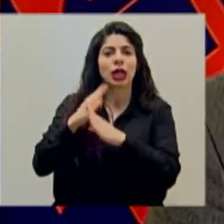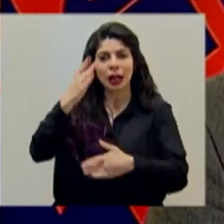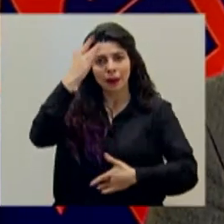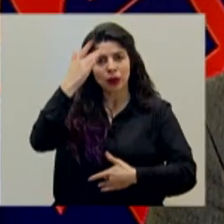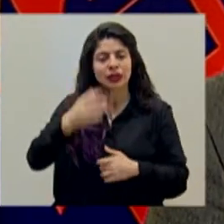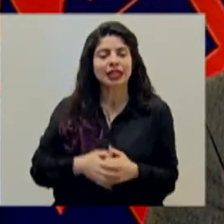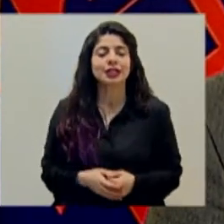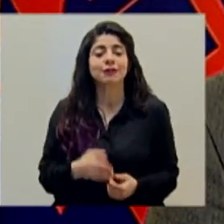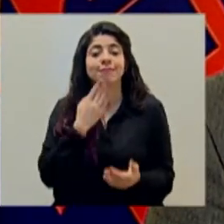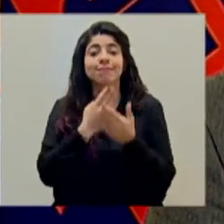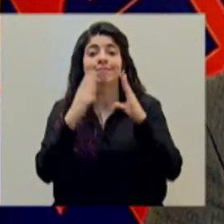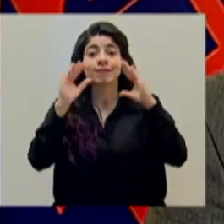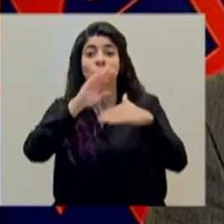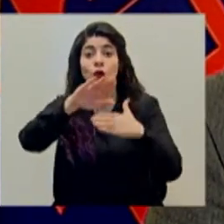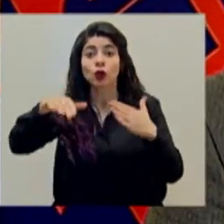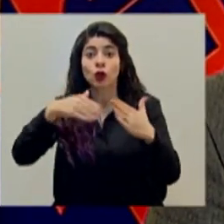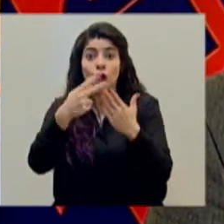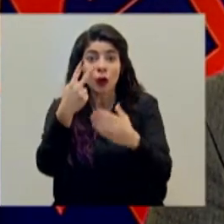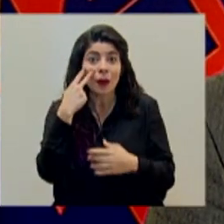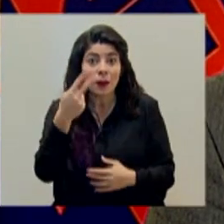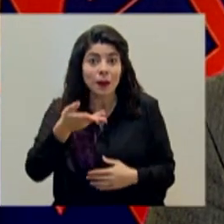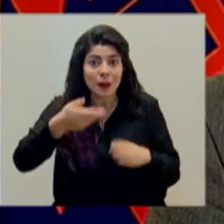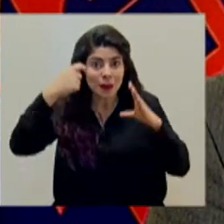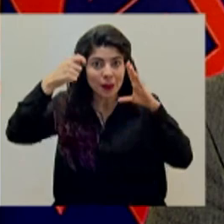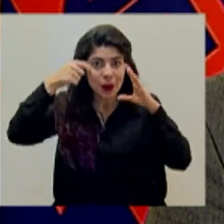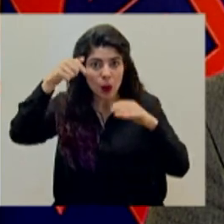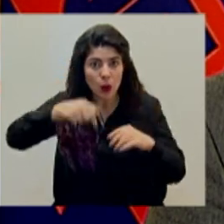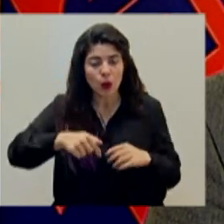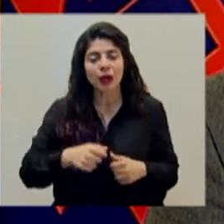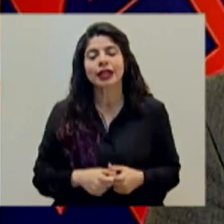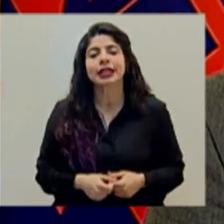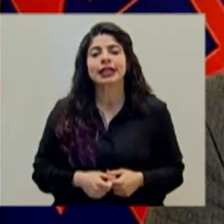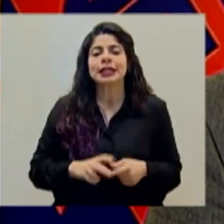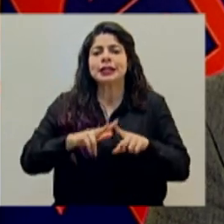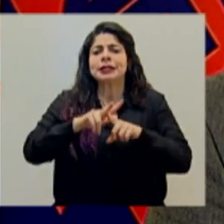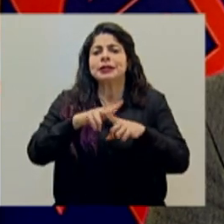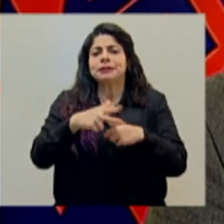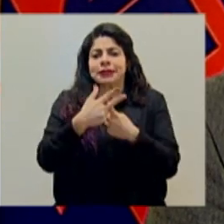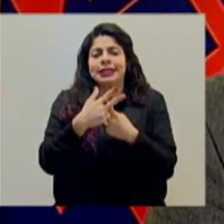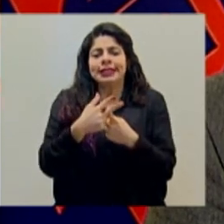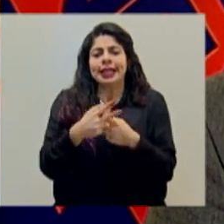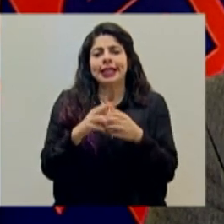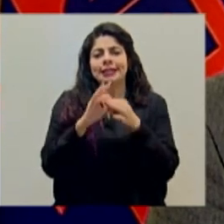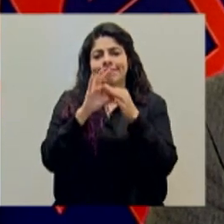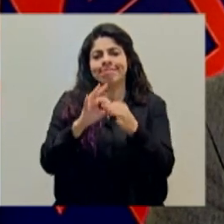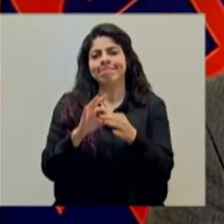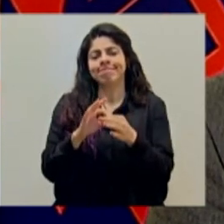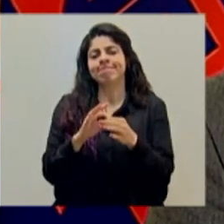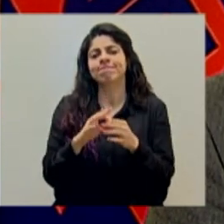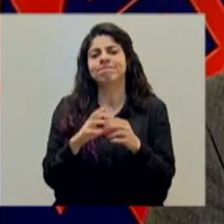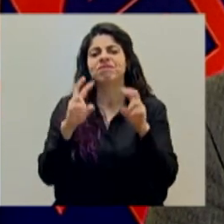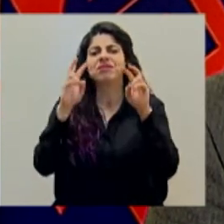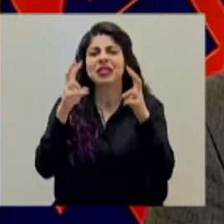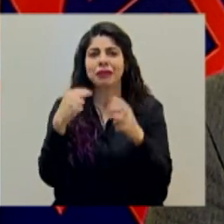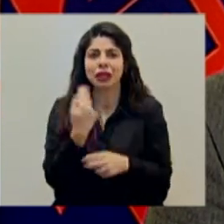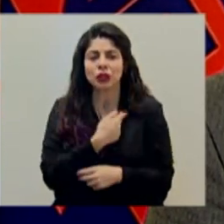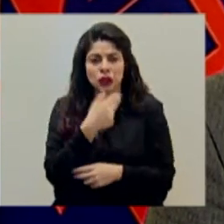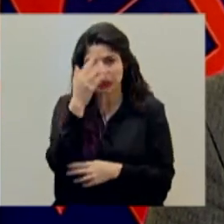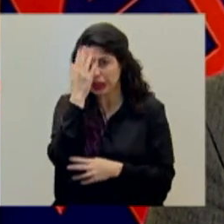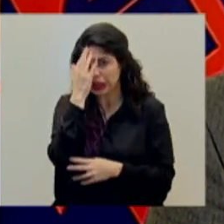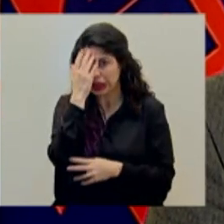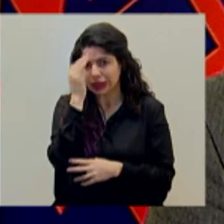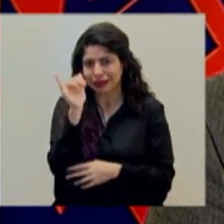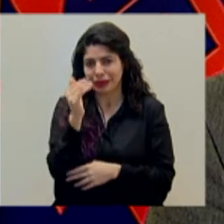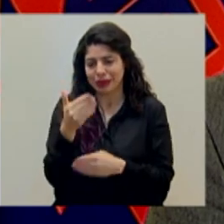Buenas tardes a todos los que siguen la transmisión el día de hoy. Para comenzar, y justamente en un aspecto preocupante, como lo